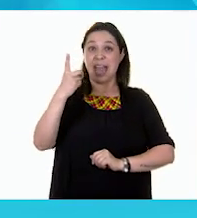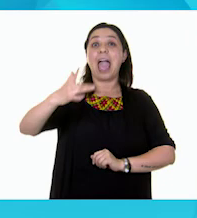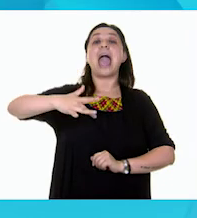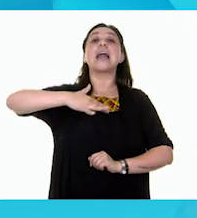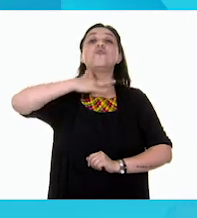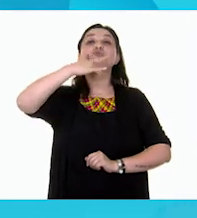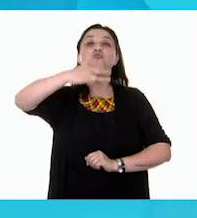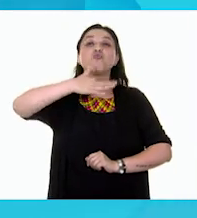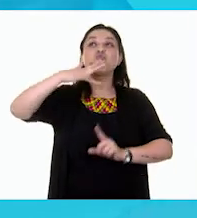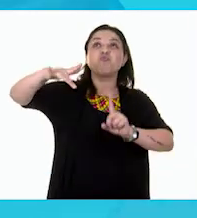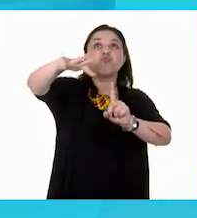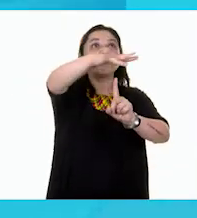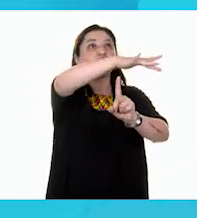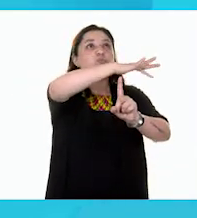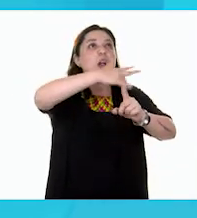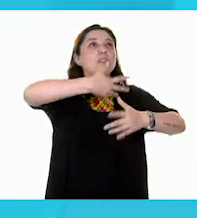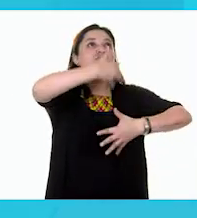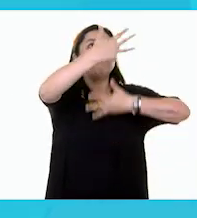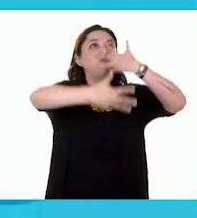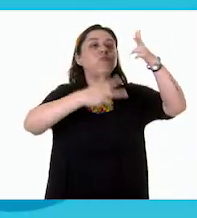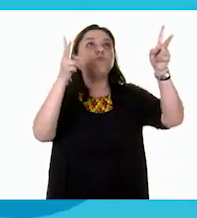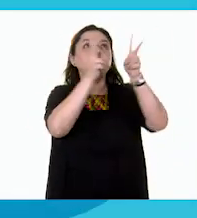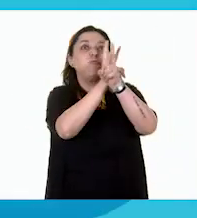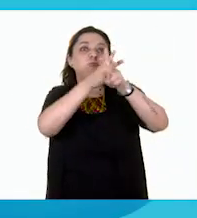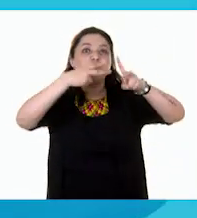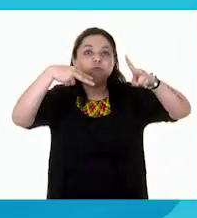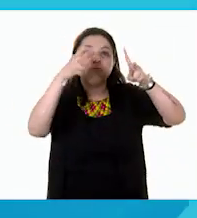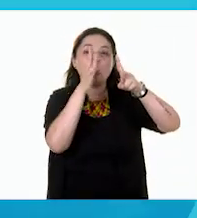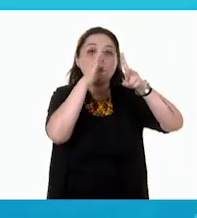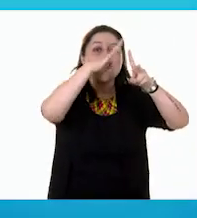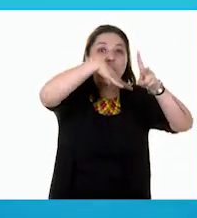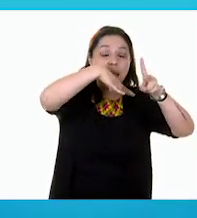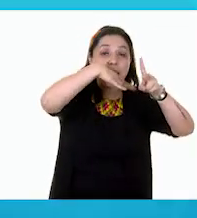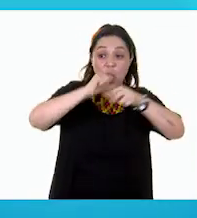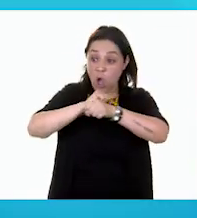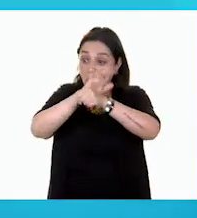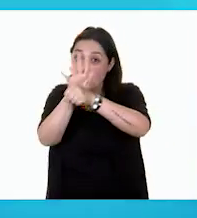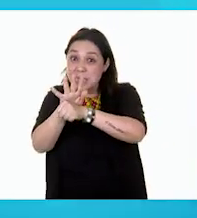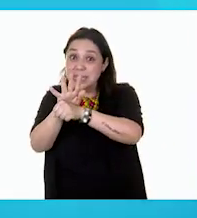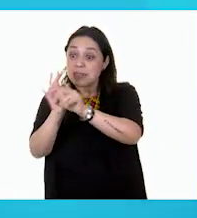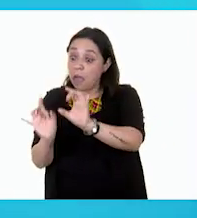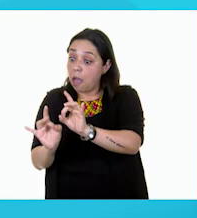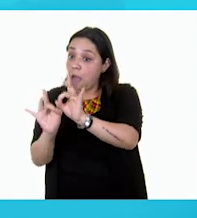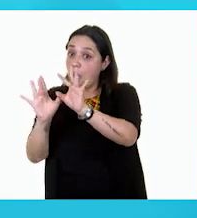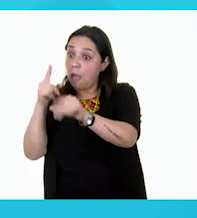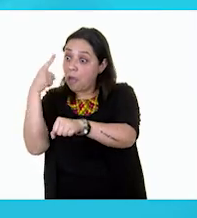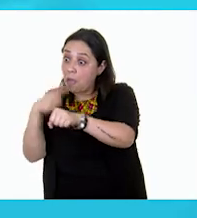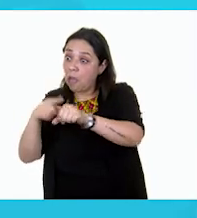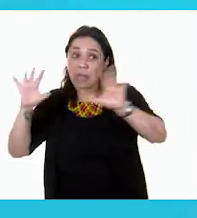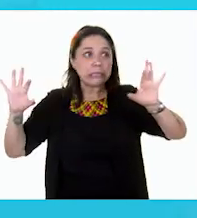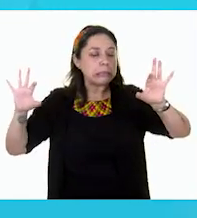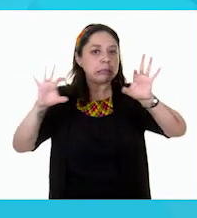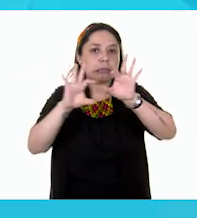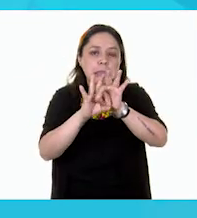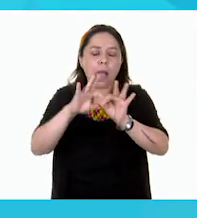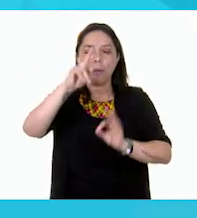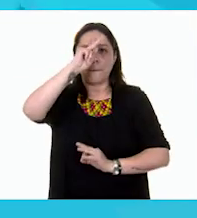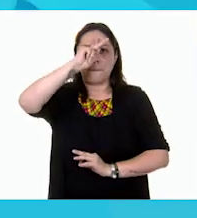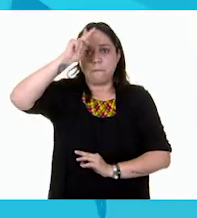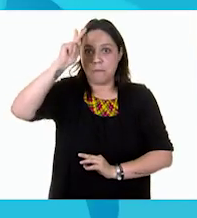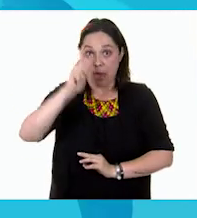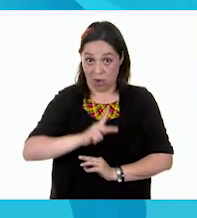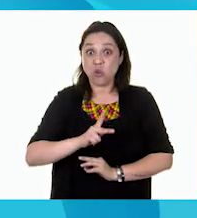del aire y la COVID-19 son una mala combinación. Después, con calma, Gloria, revisa